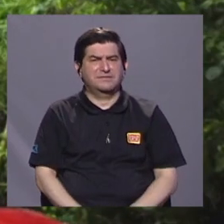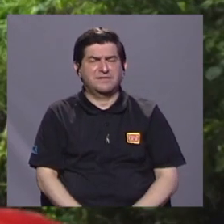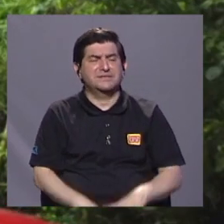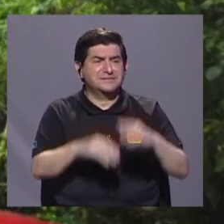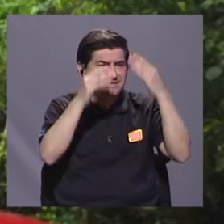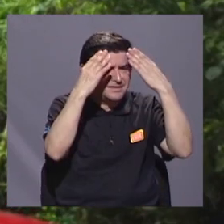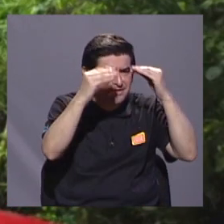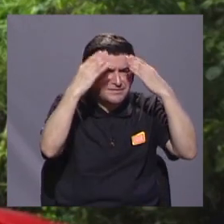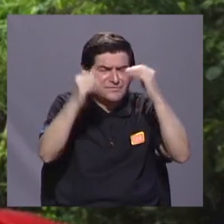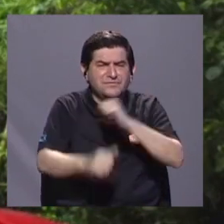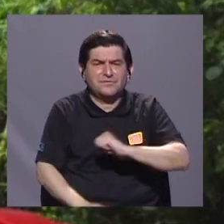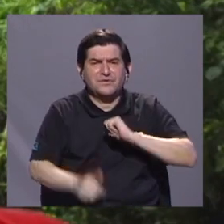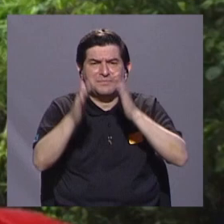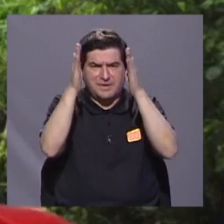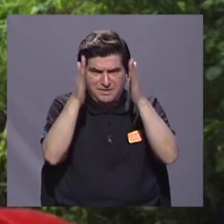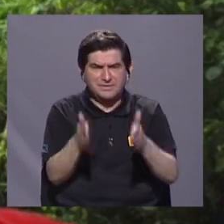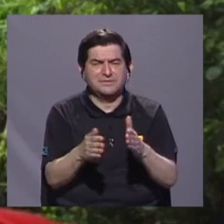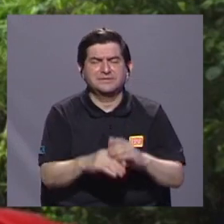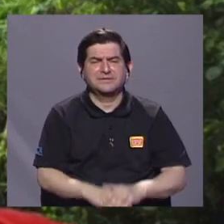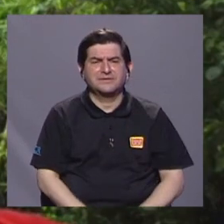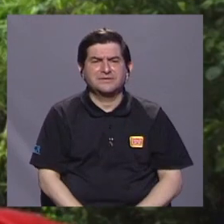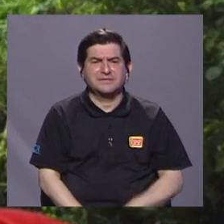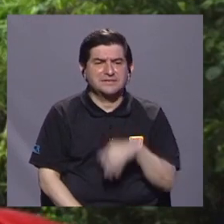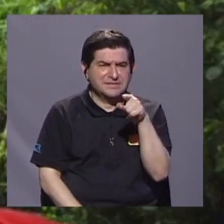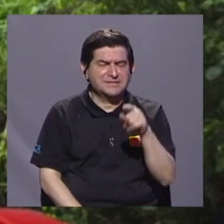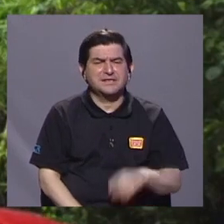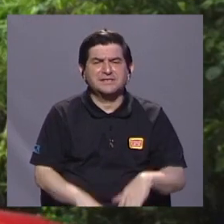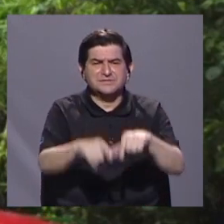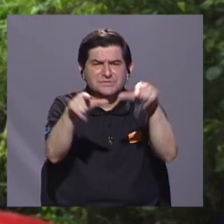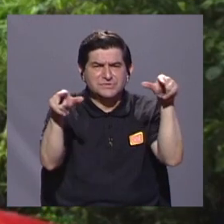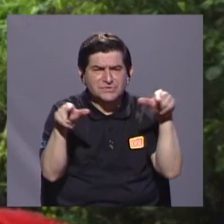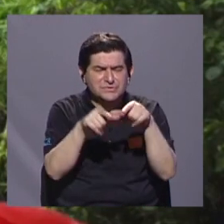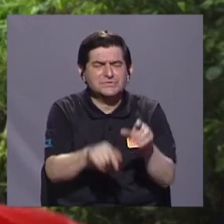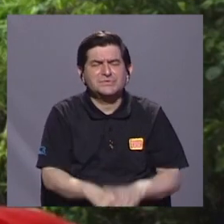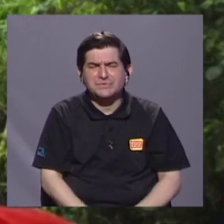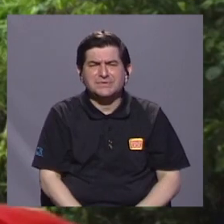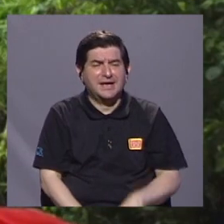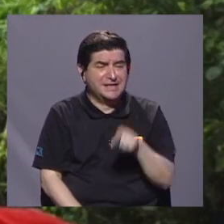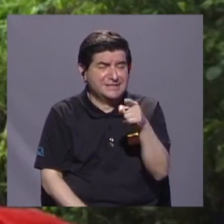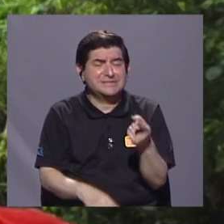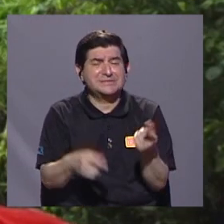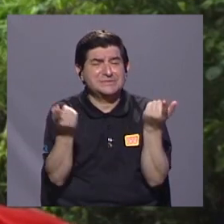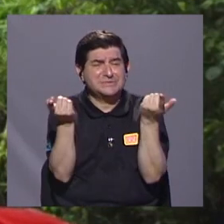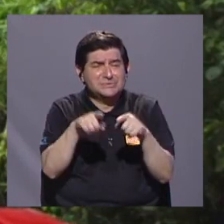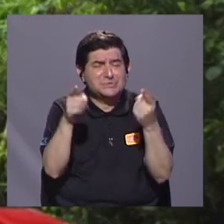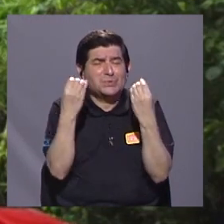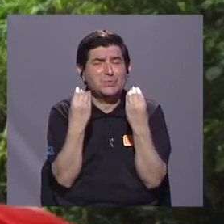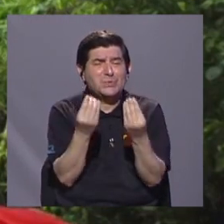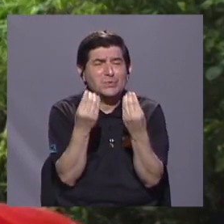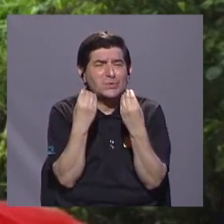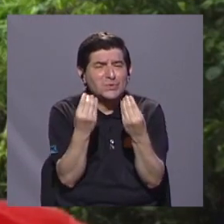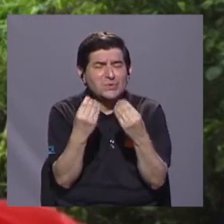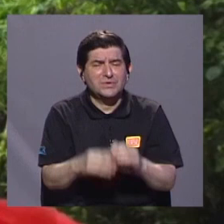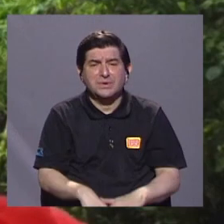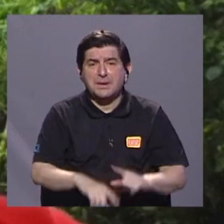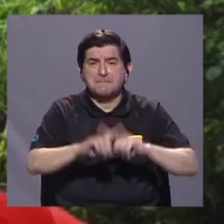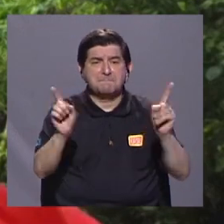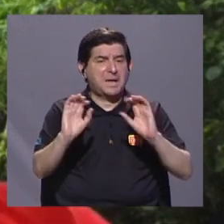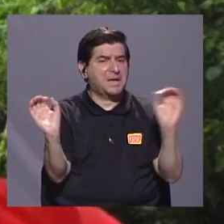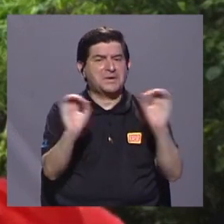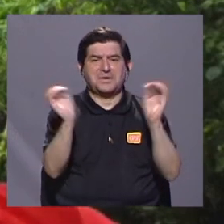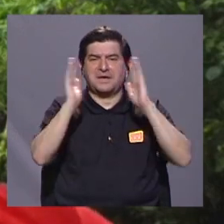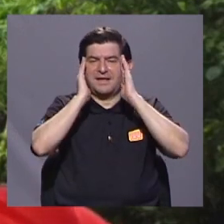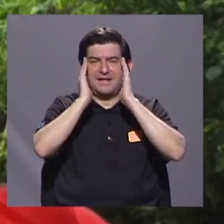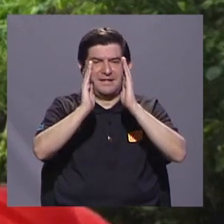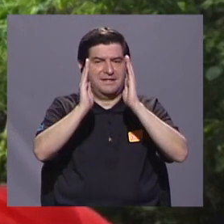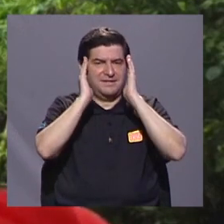ha informado a las autoridades correspondientes sobre estos hotspots que llamamos y que realmente no se les está prestando la